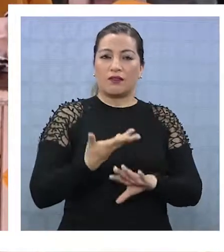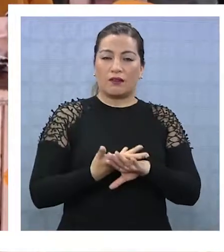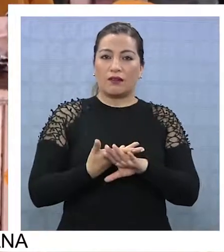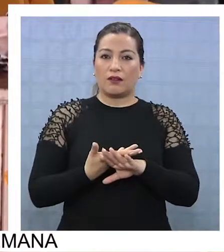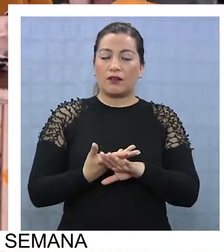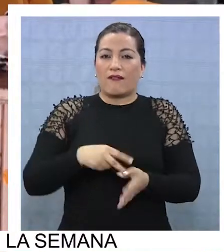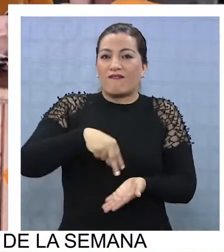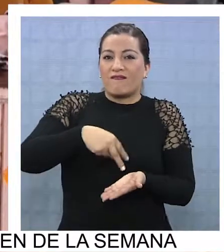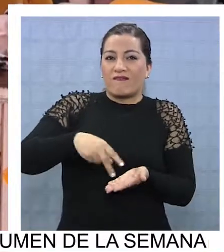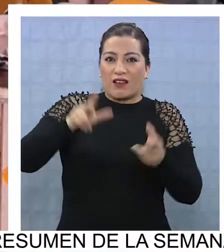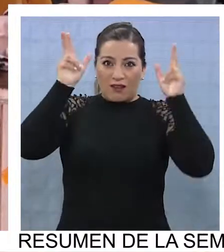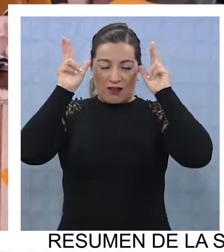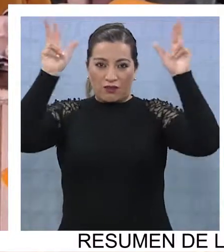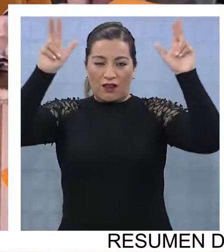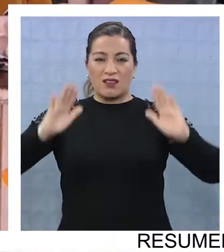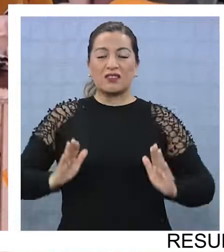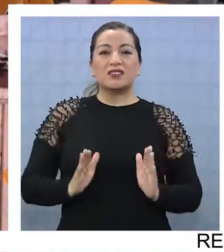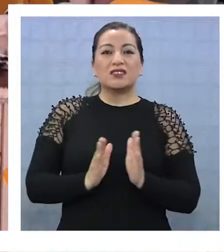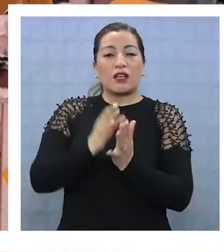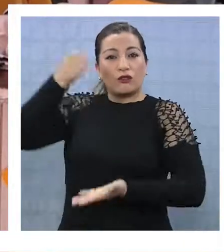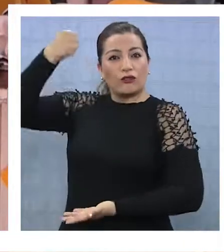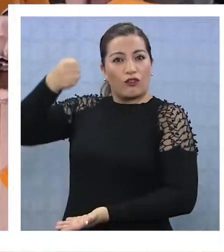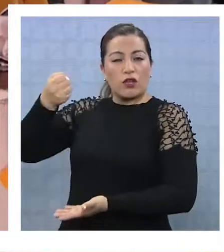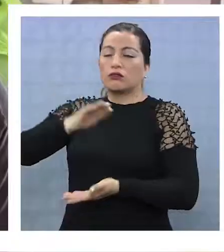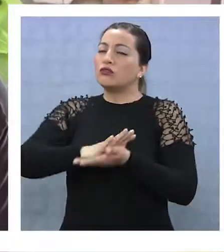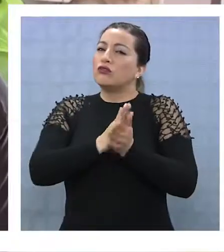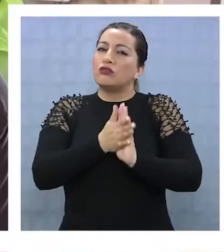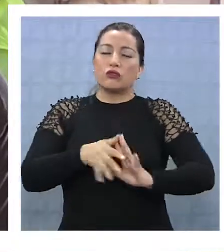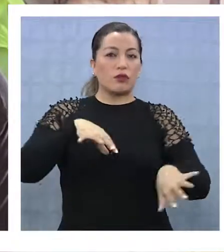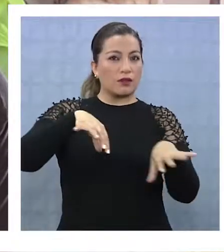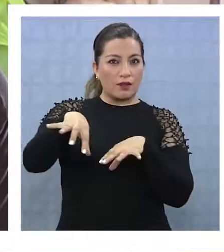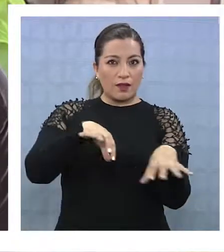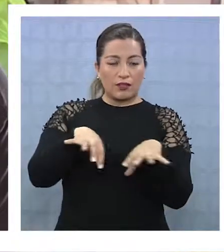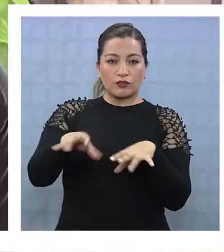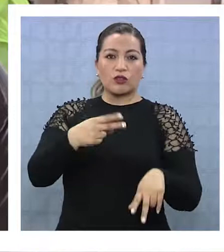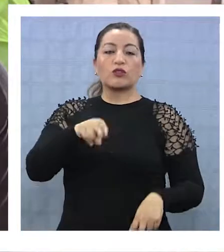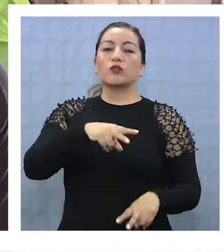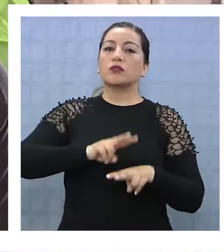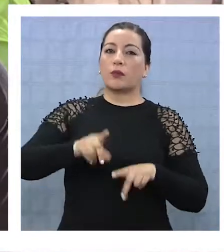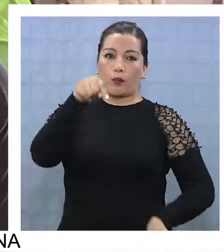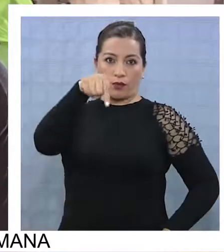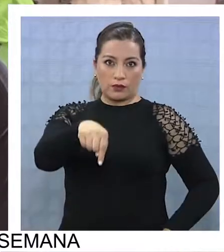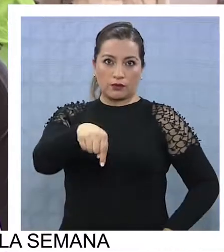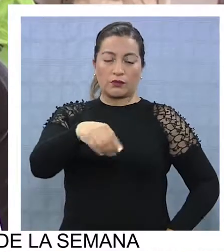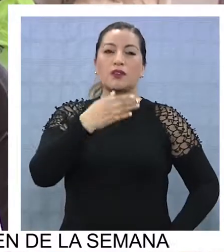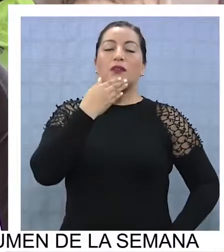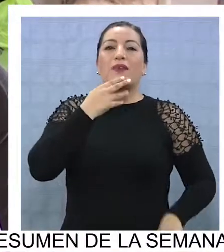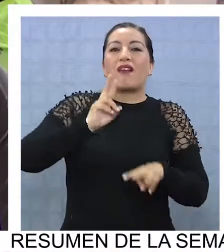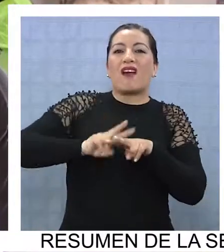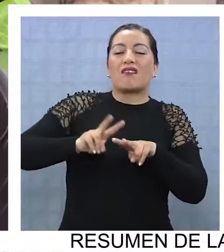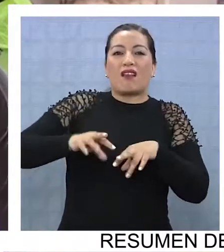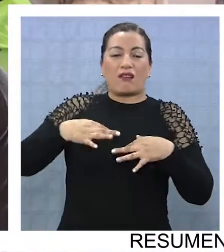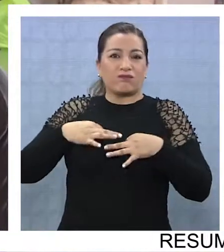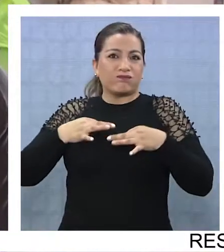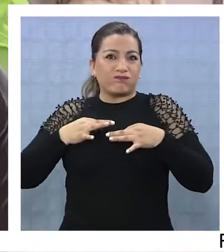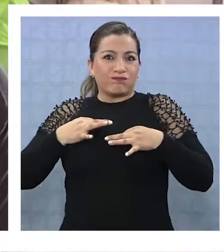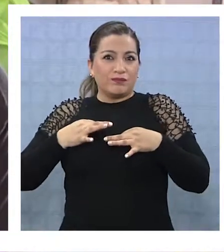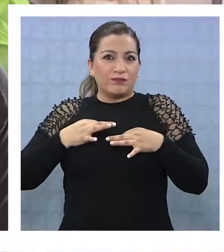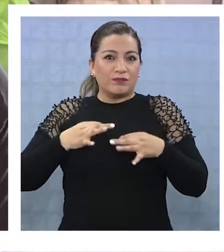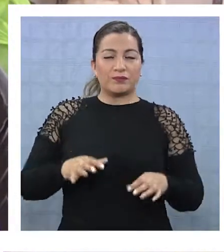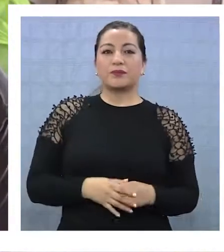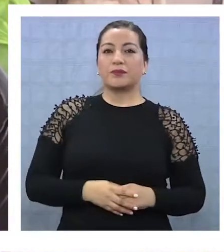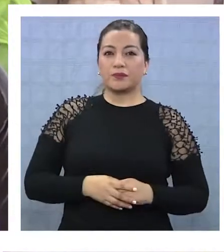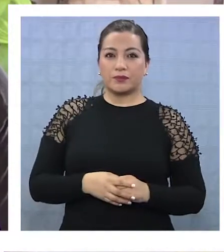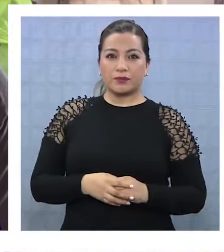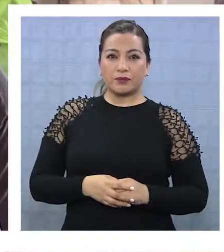también existen, ¿no? El baile de la tirana, de San Lorenzo, todas esas cosas lo hacemos aquí. También el arreglo de